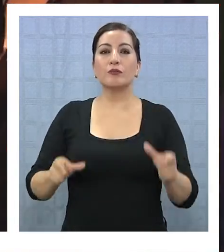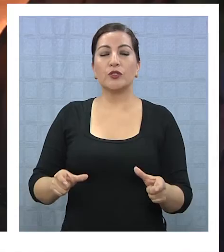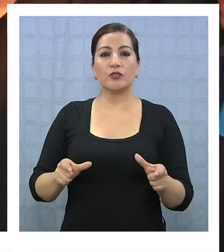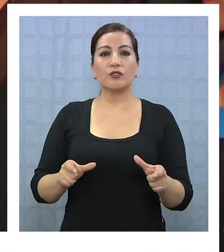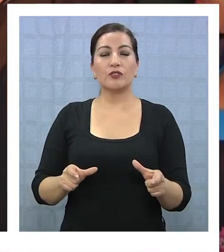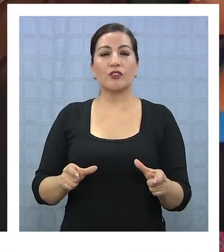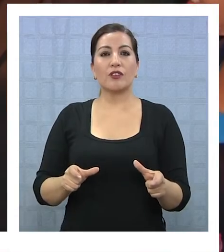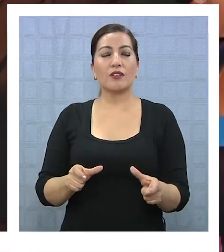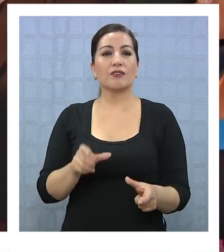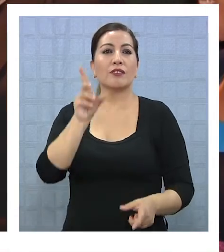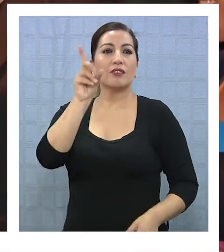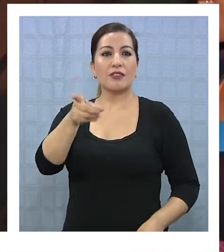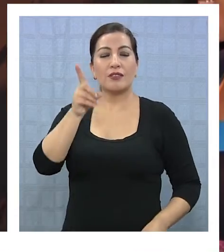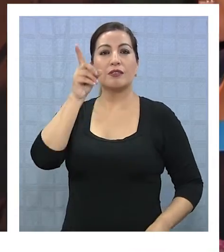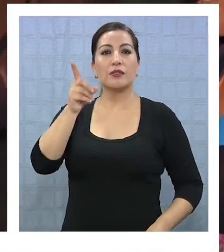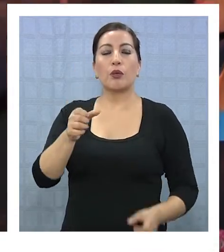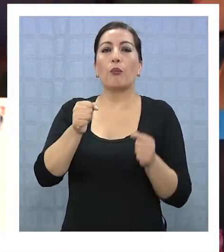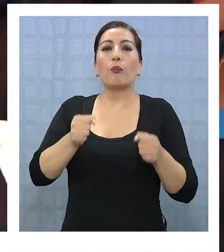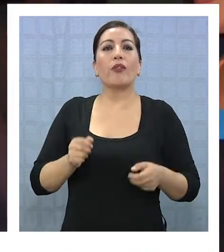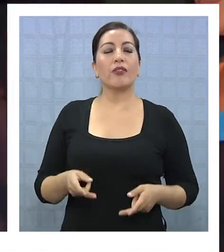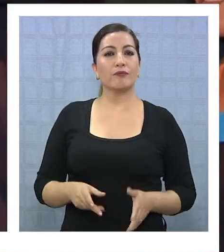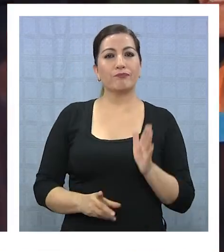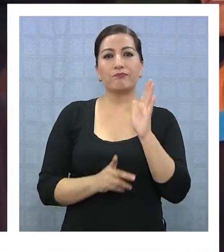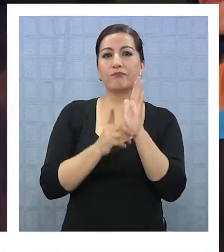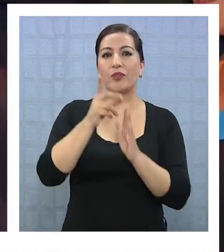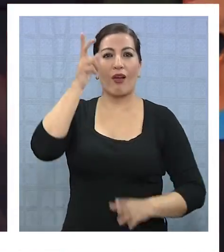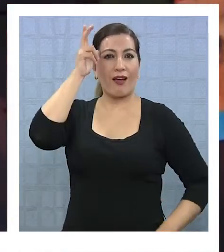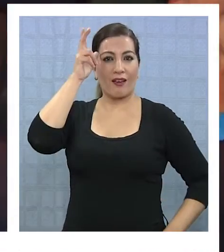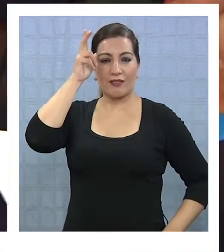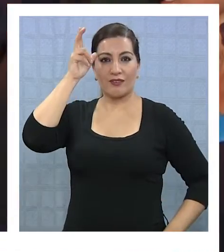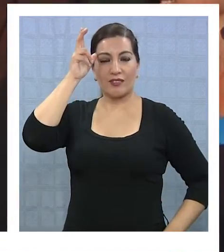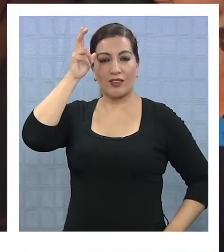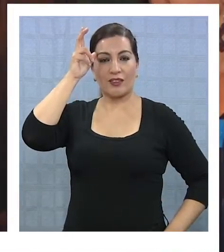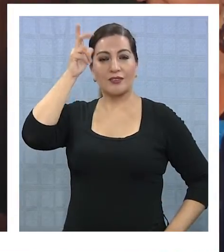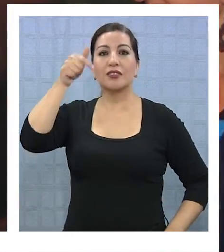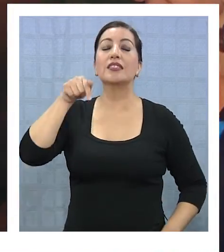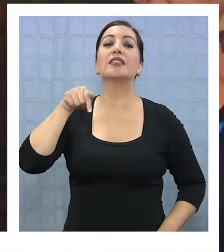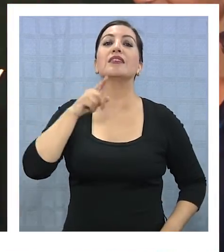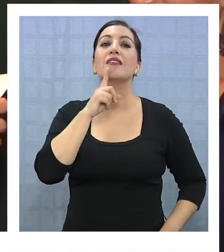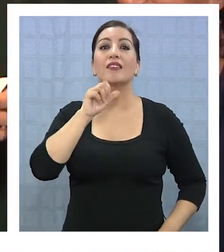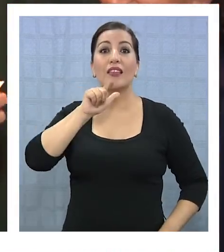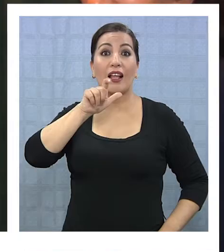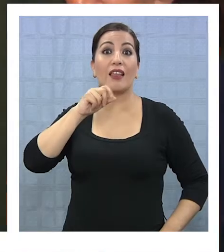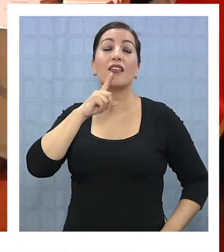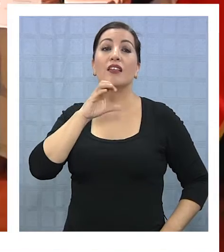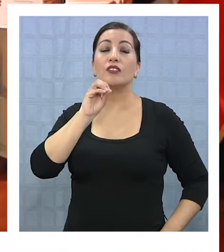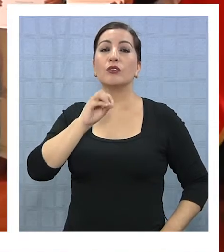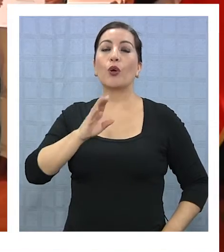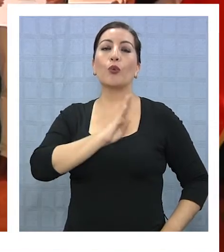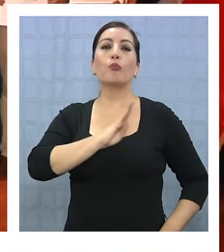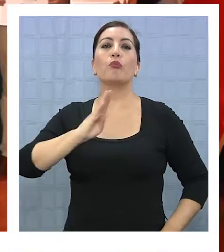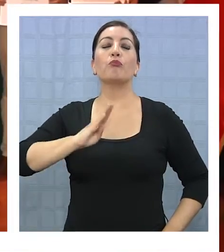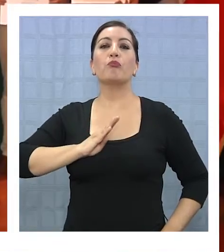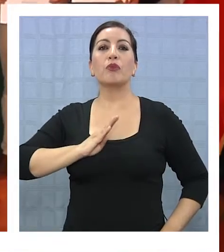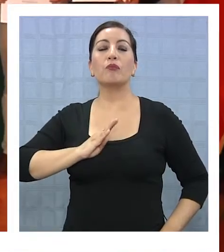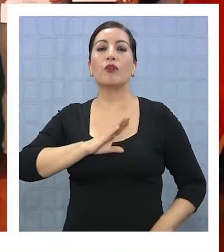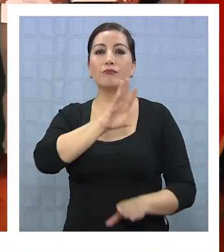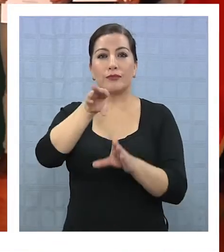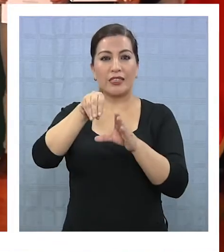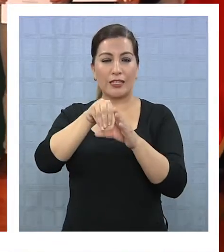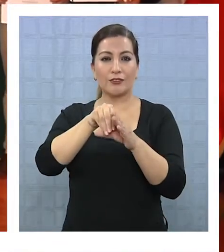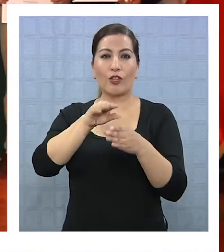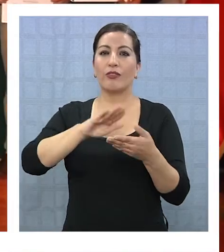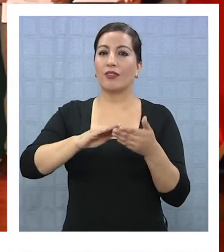capacidades especiales puedan desarrollar sus habilidades y talentos como un miembro activo de la comunidad.